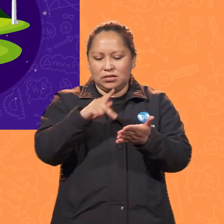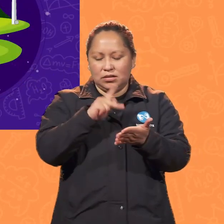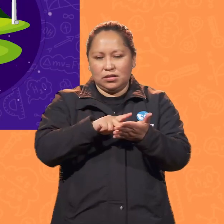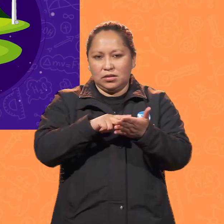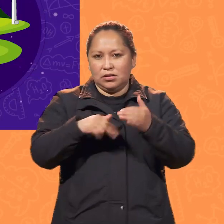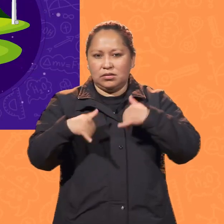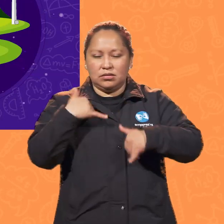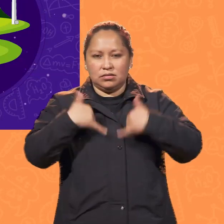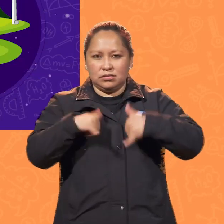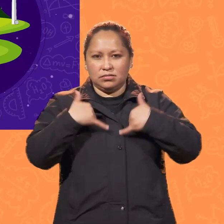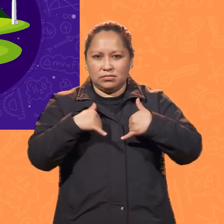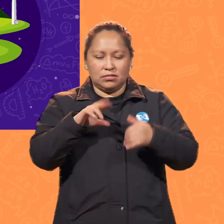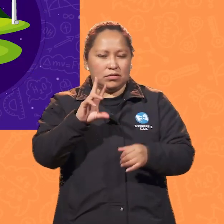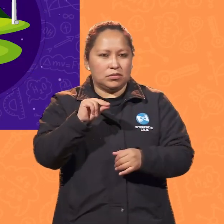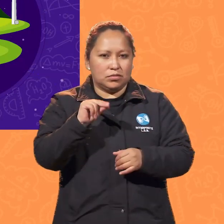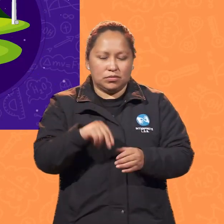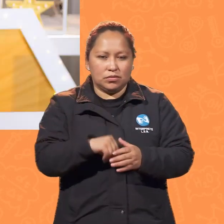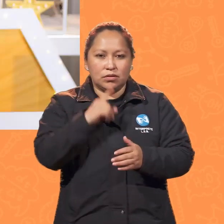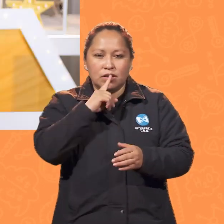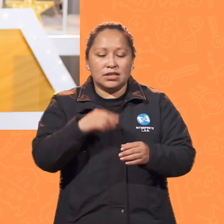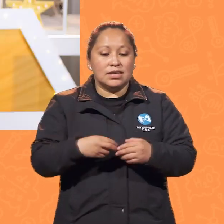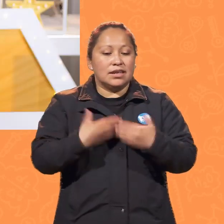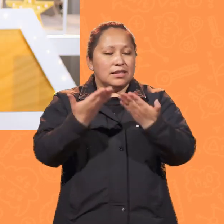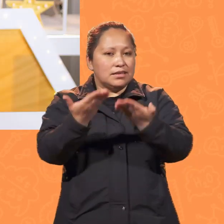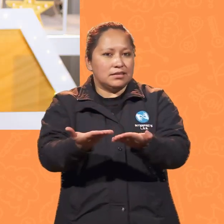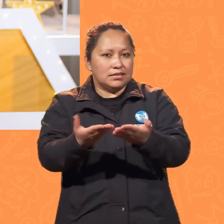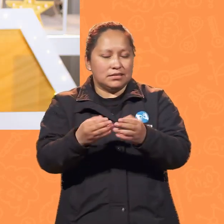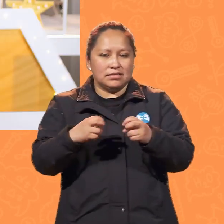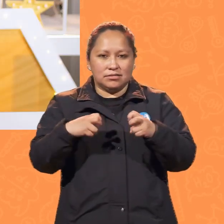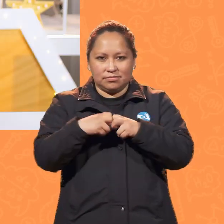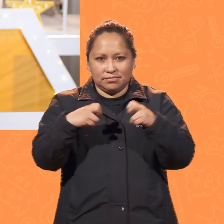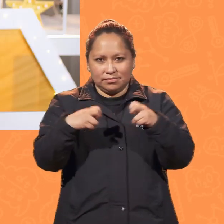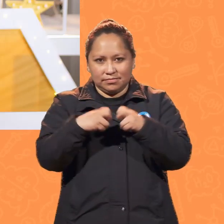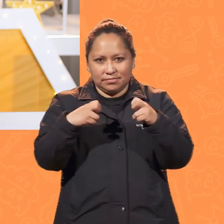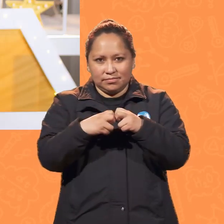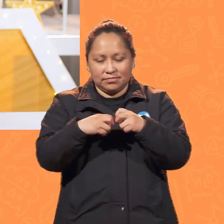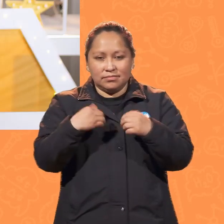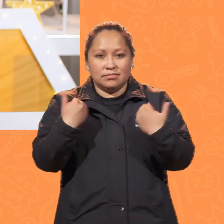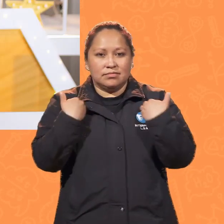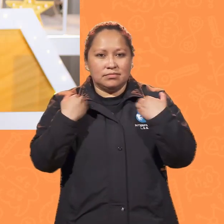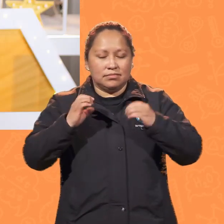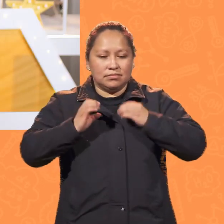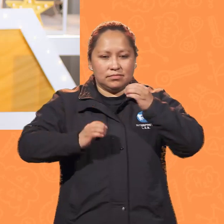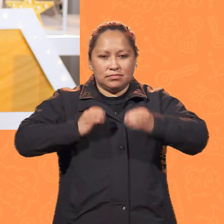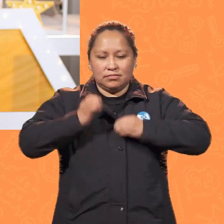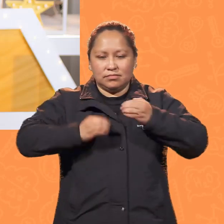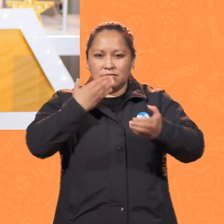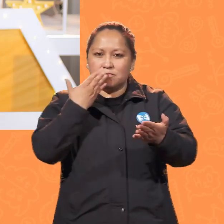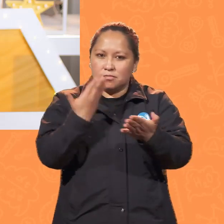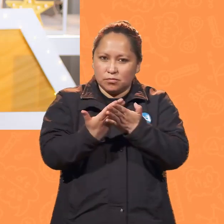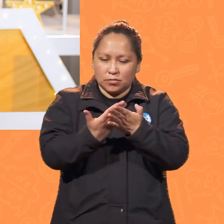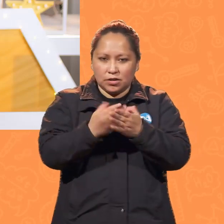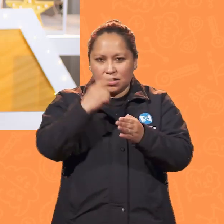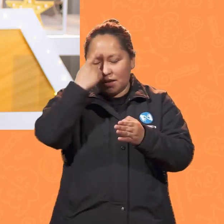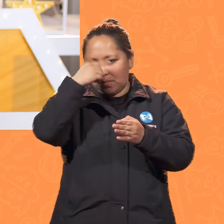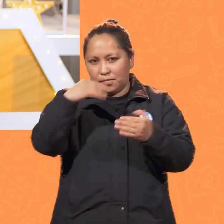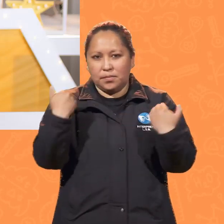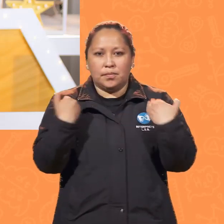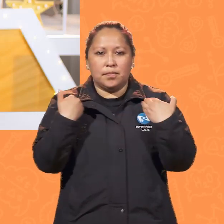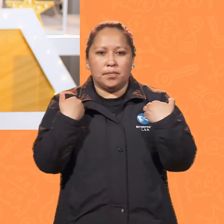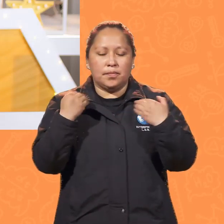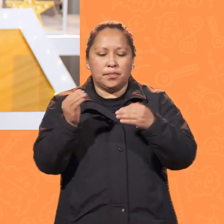sino uno que genera electricidad. Tiene una potencia excepcional para aprovechar la fuerza del viento.